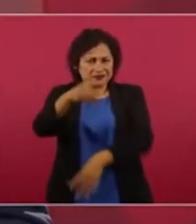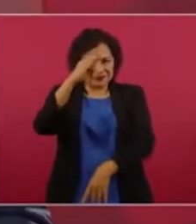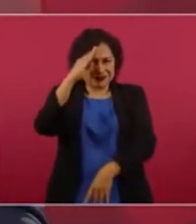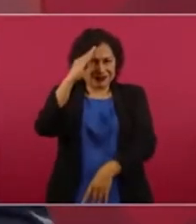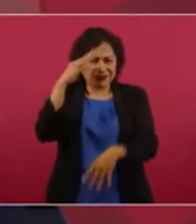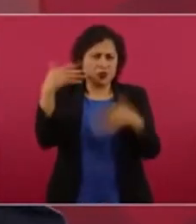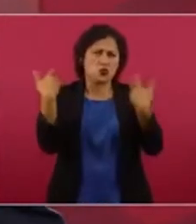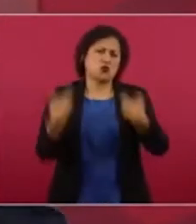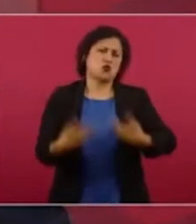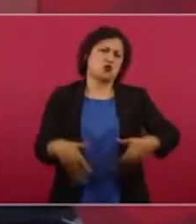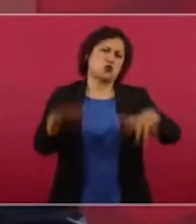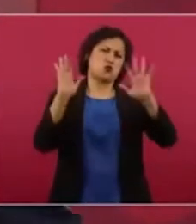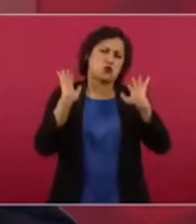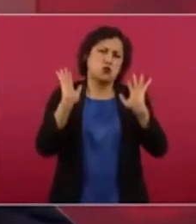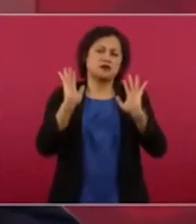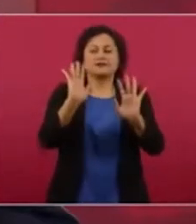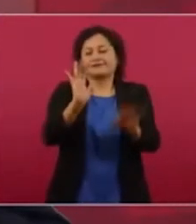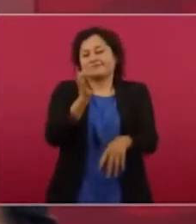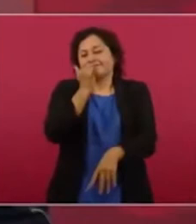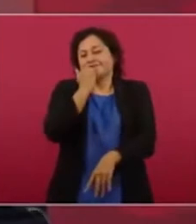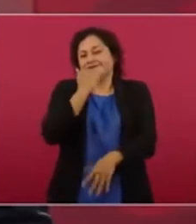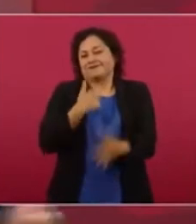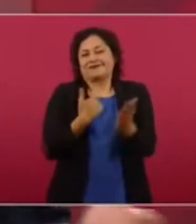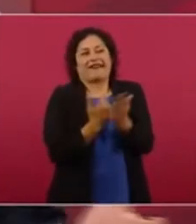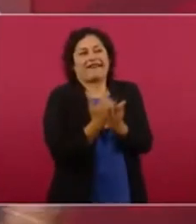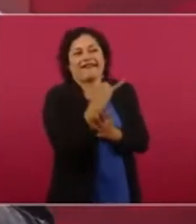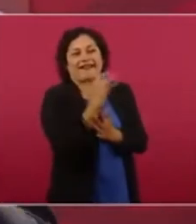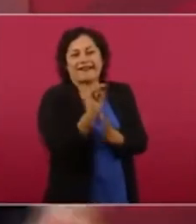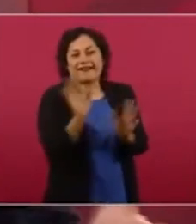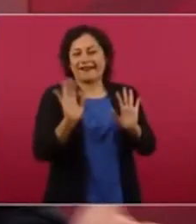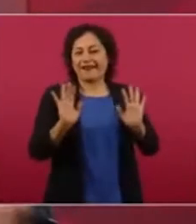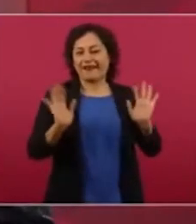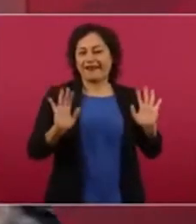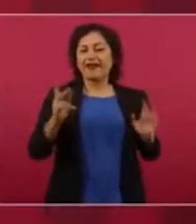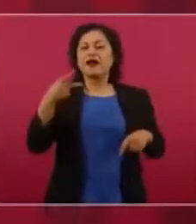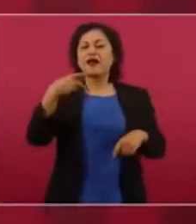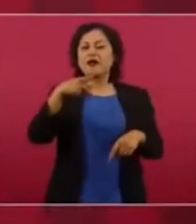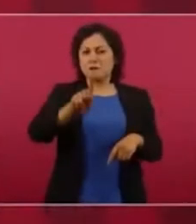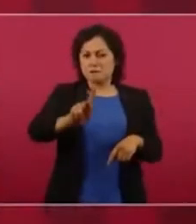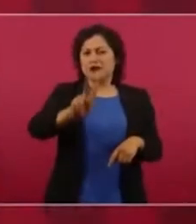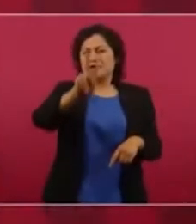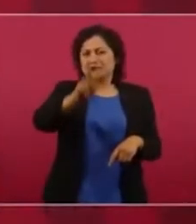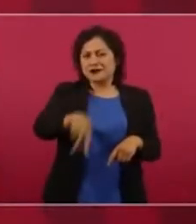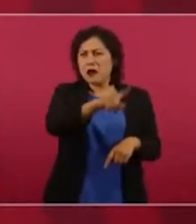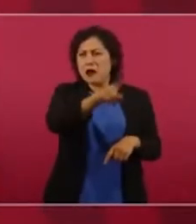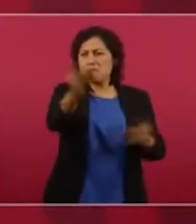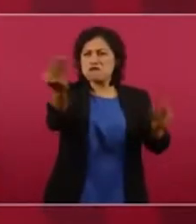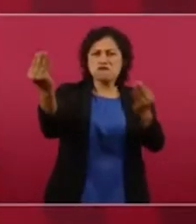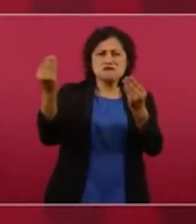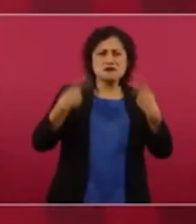no exagero pero debo ser uno de los más fotografiados